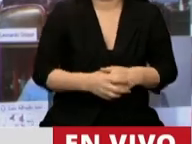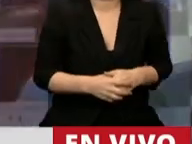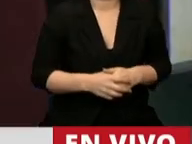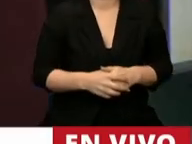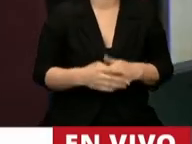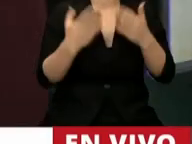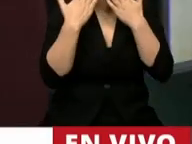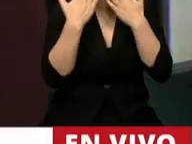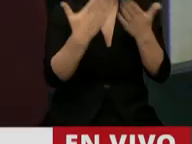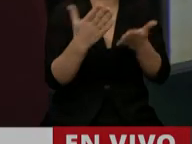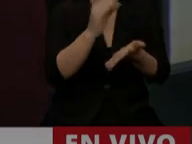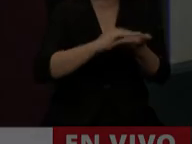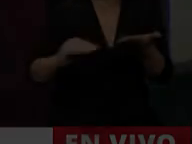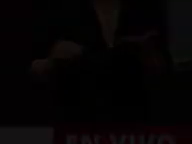Gracias, diputado Sarguini.